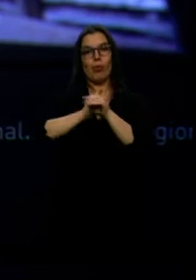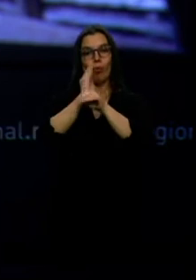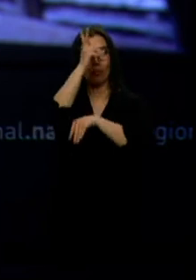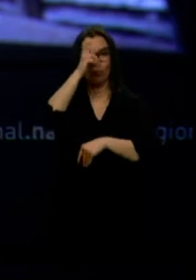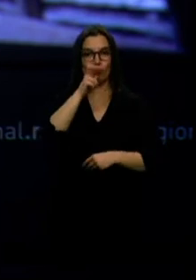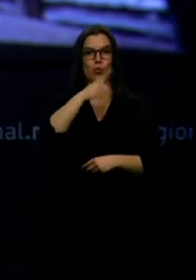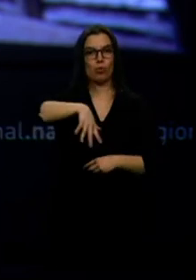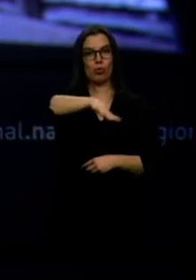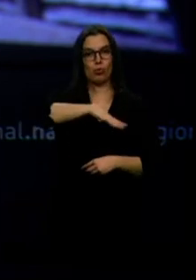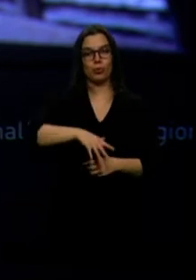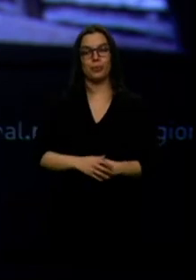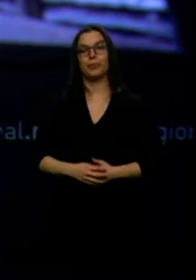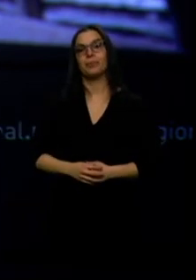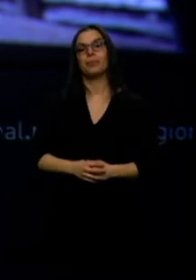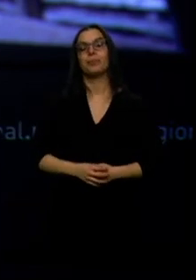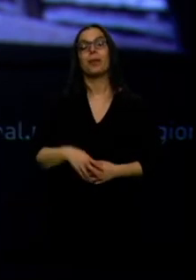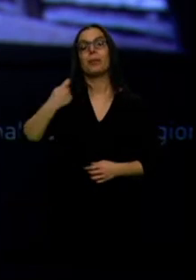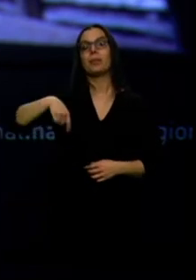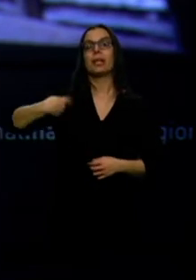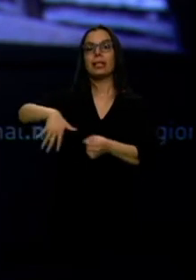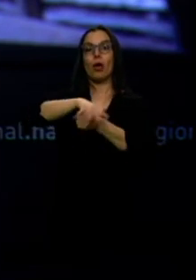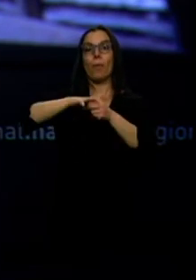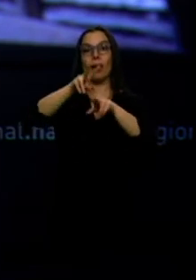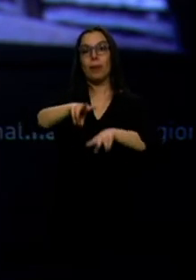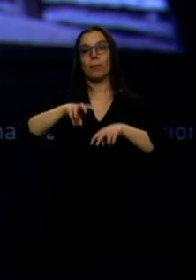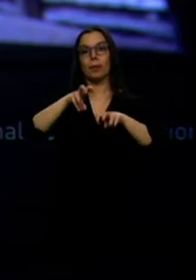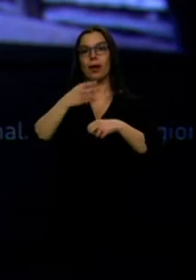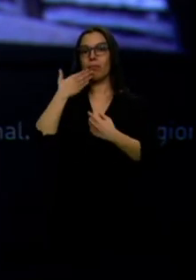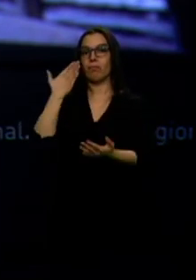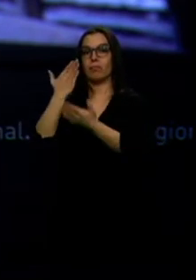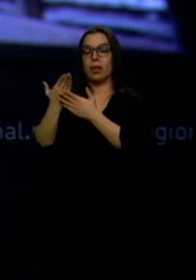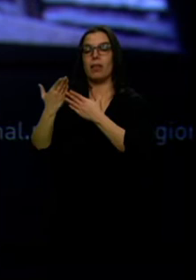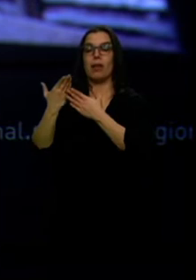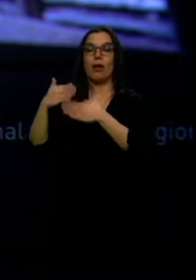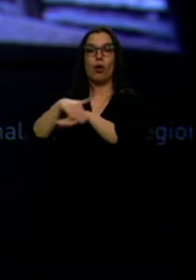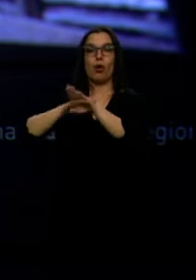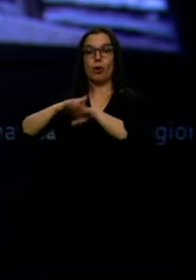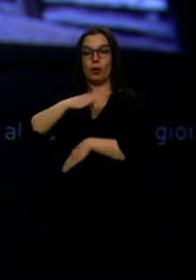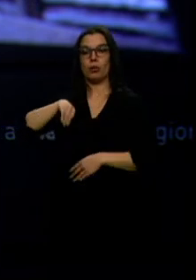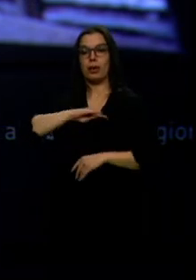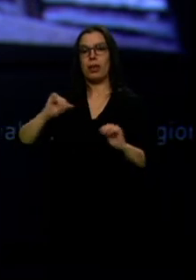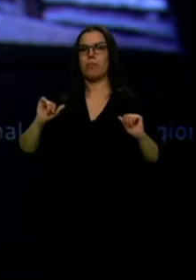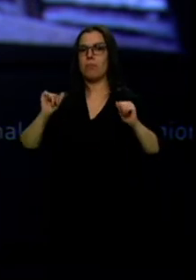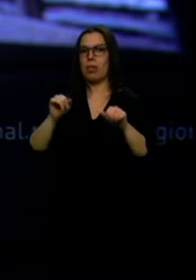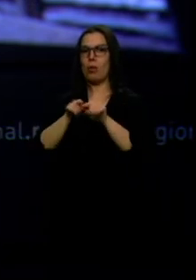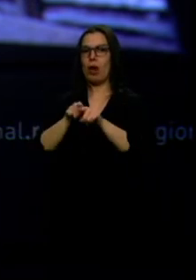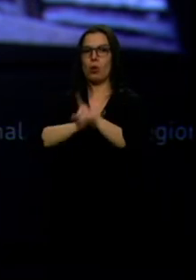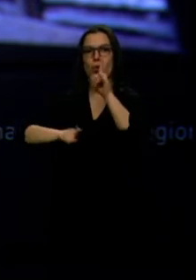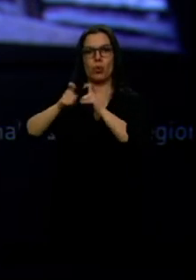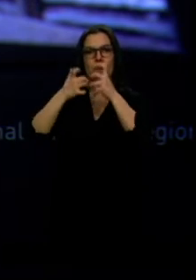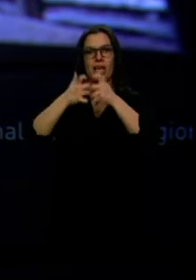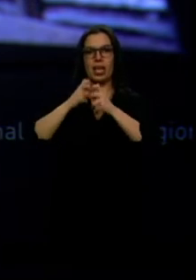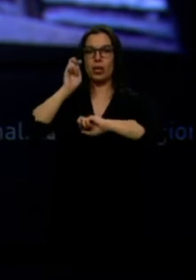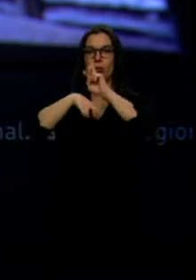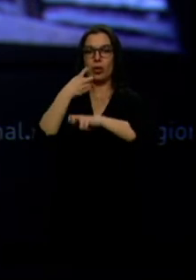El presidente de las comarcas mineras ha hecho un llamamiento al gobierno de España para que inicie el proceso de reindustrialización en los territorios donde se ha